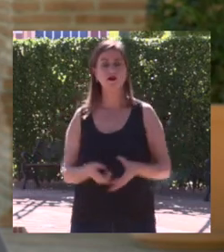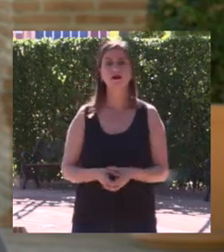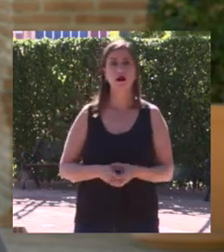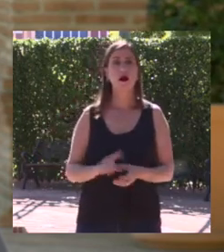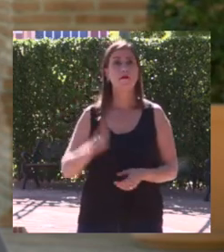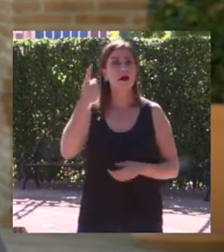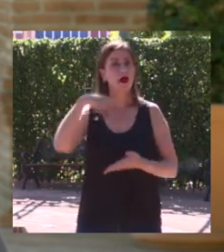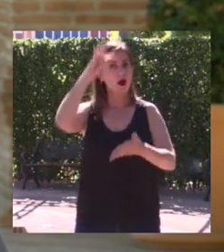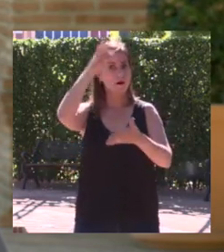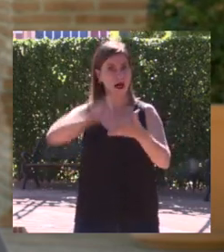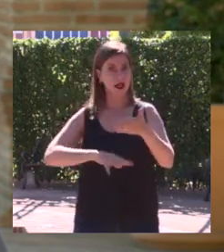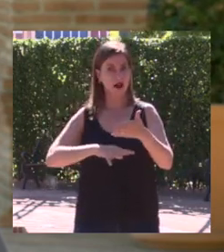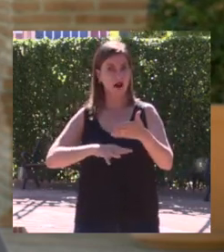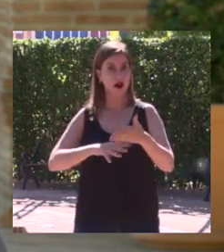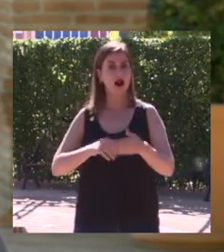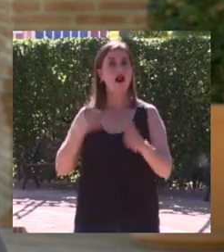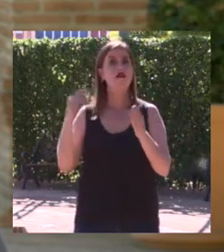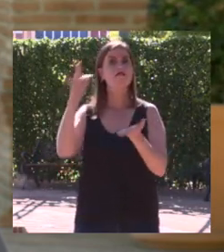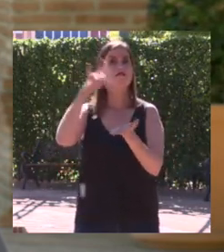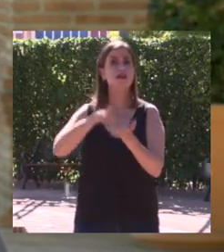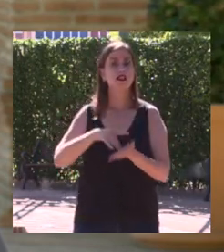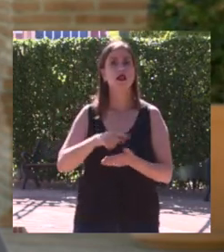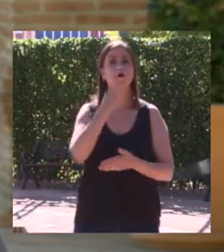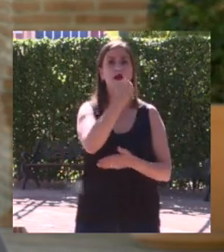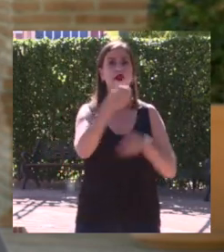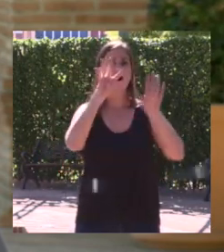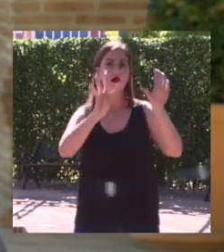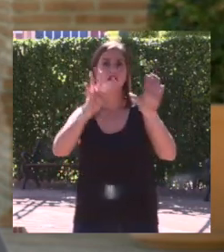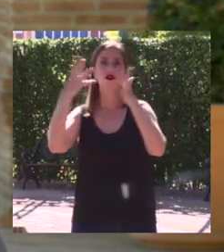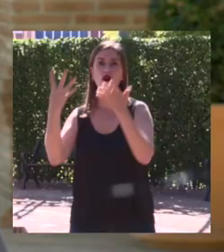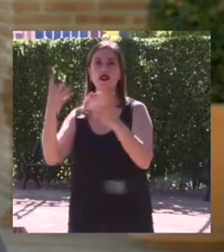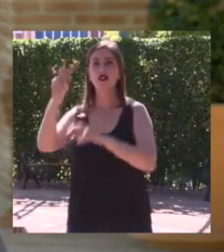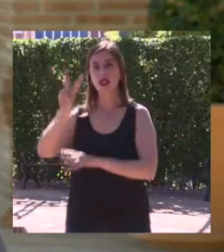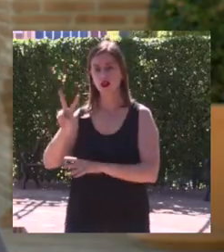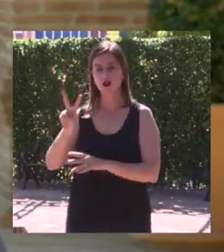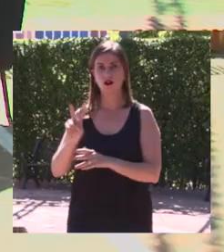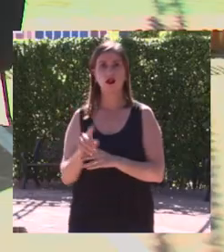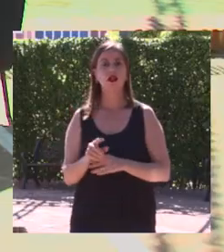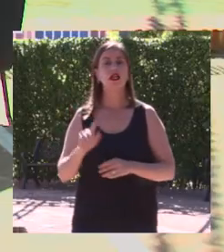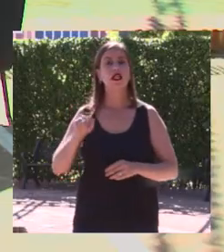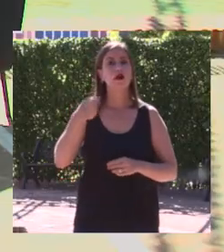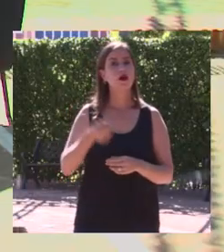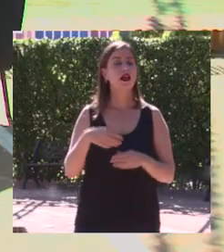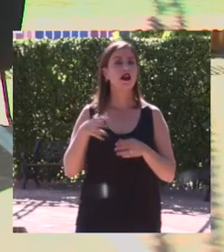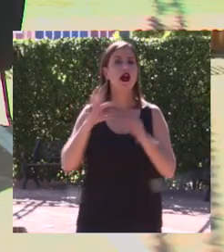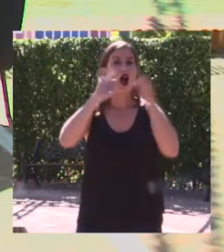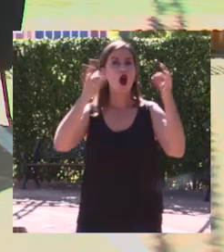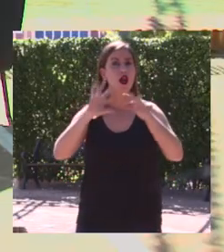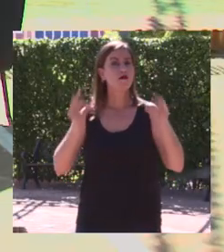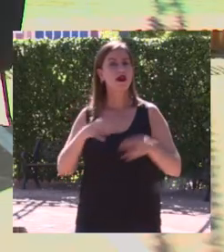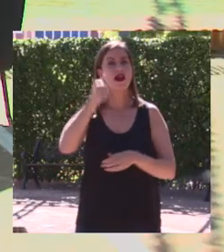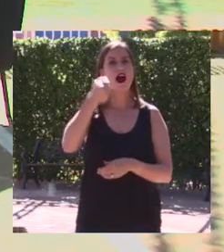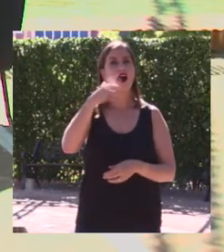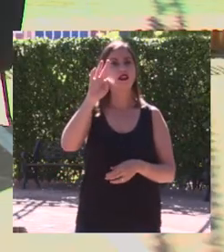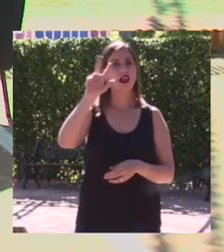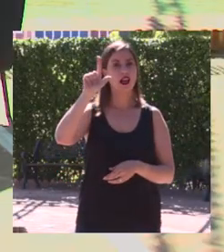en los Juegos de Barcelona, en el 92, en el 1992, y en los Juegos de Atlanta. También ganó la medalla